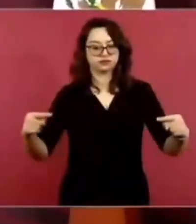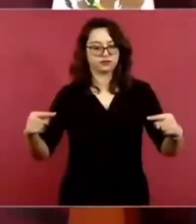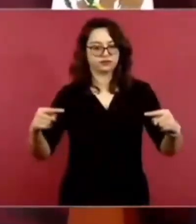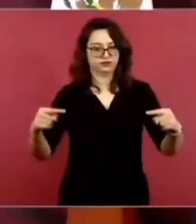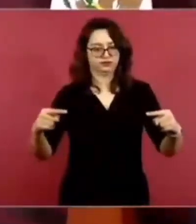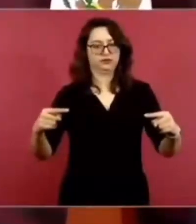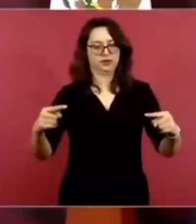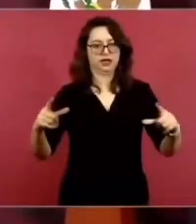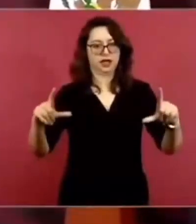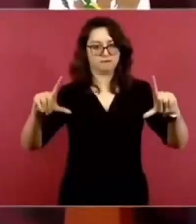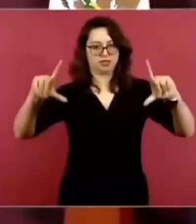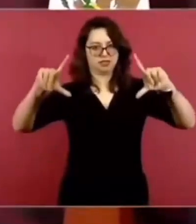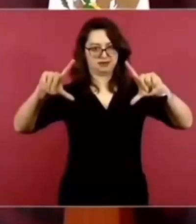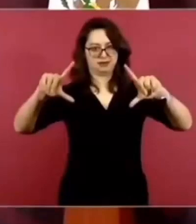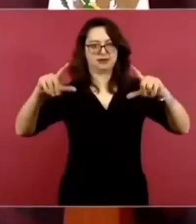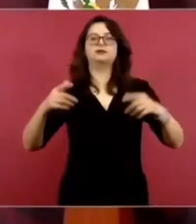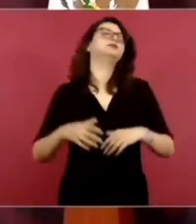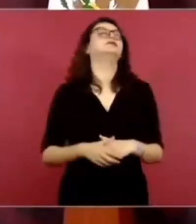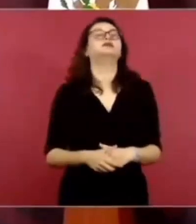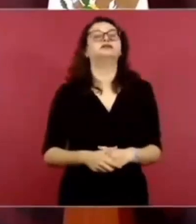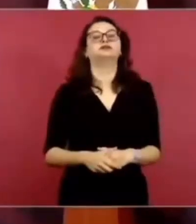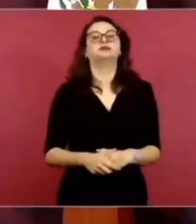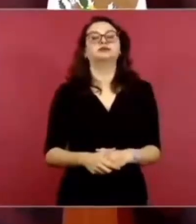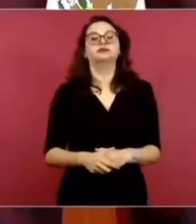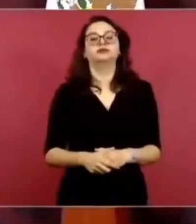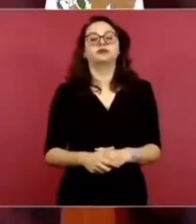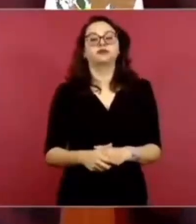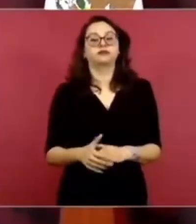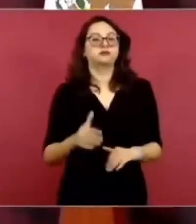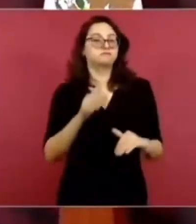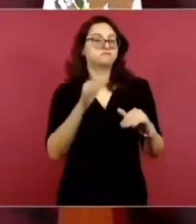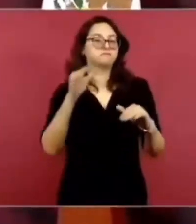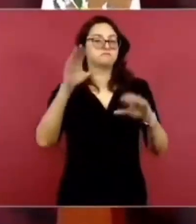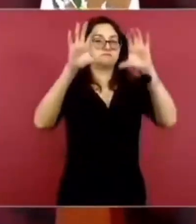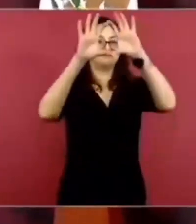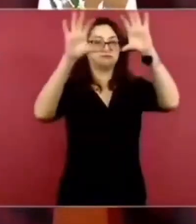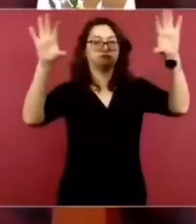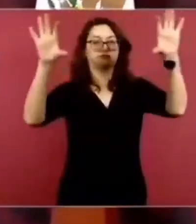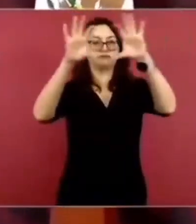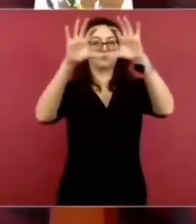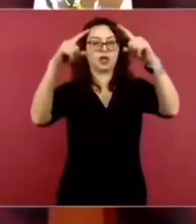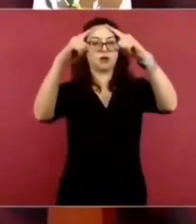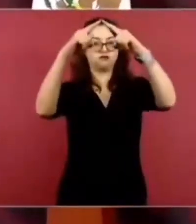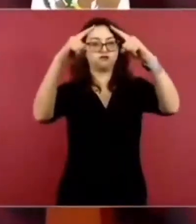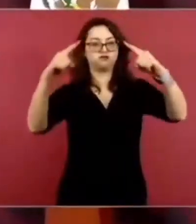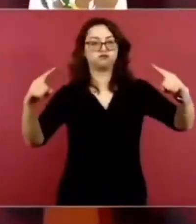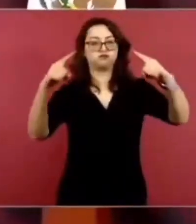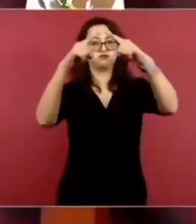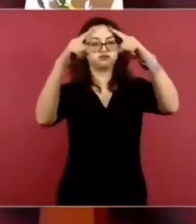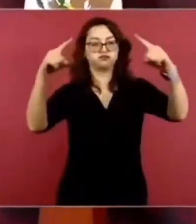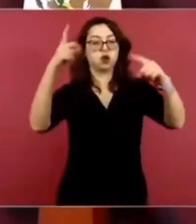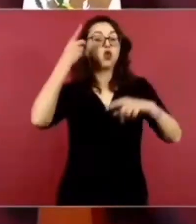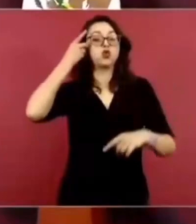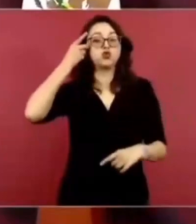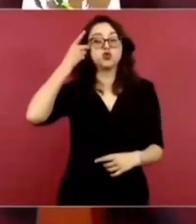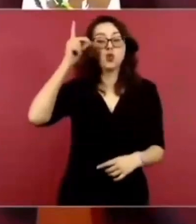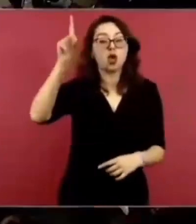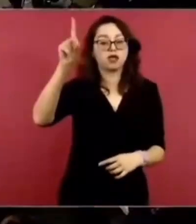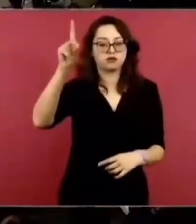de los medios que en muchos casos son muy ricos